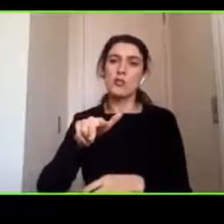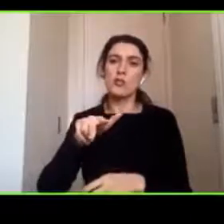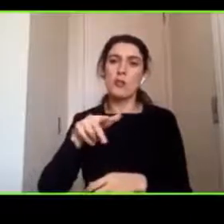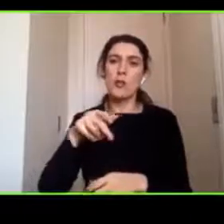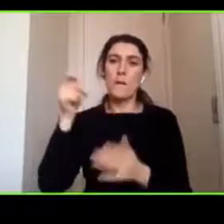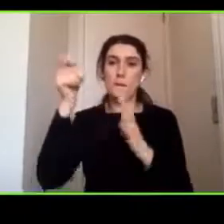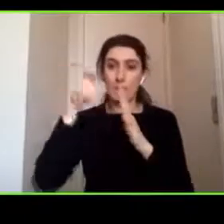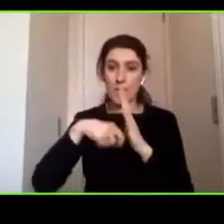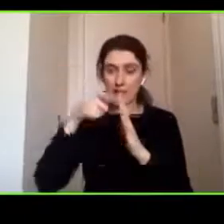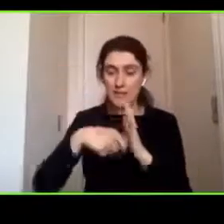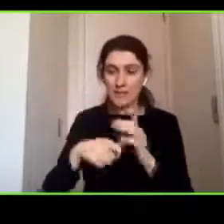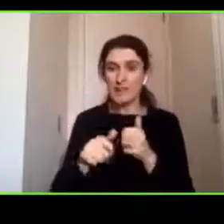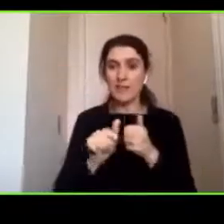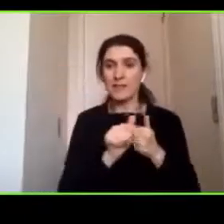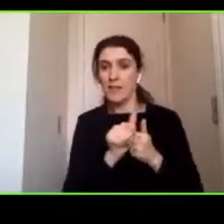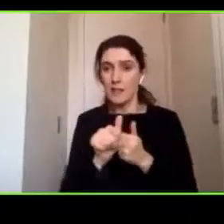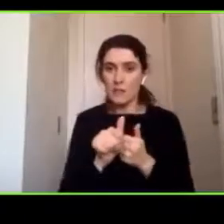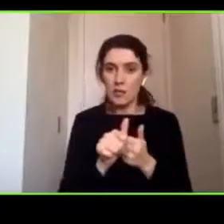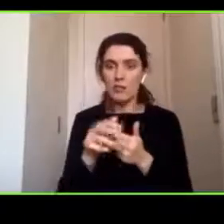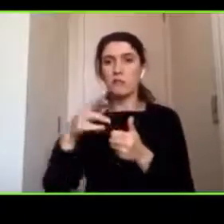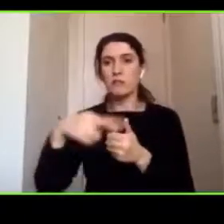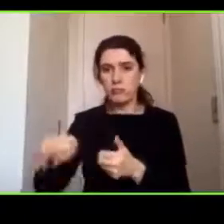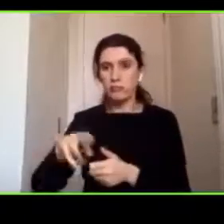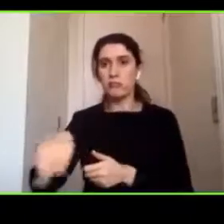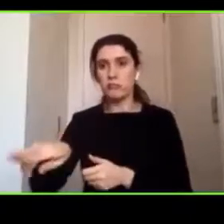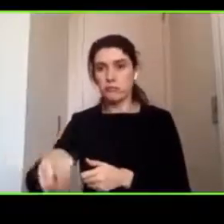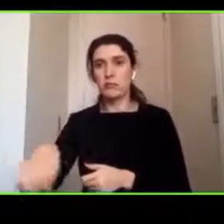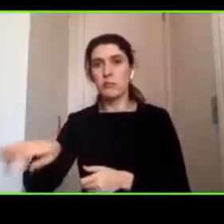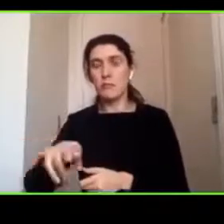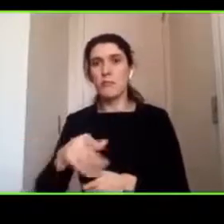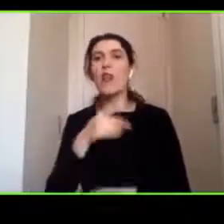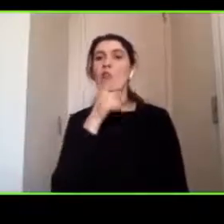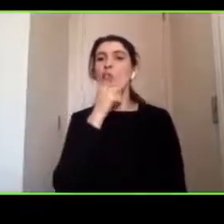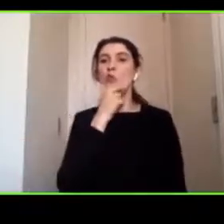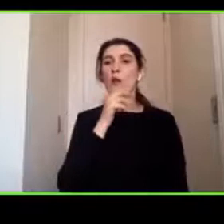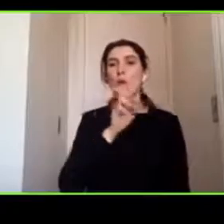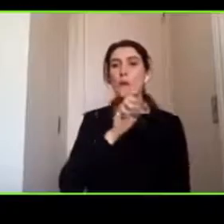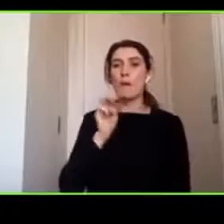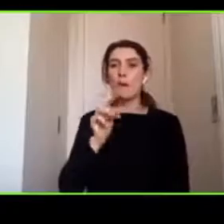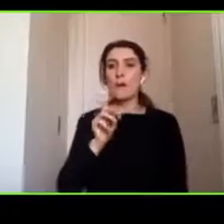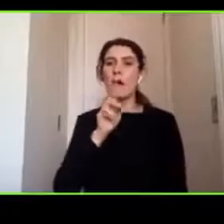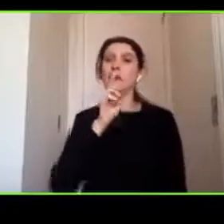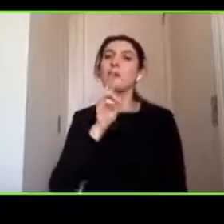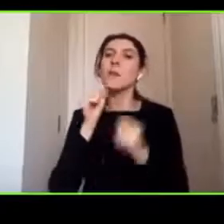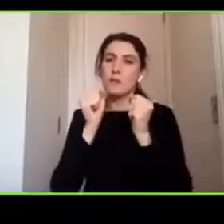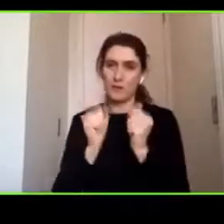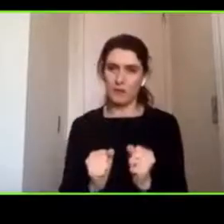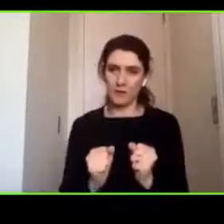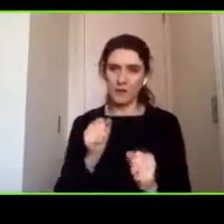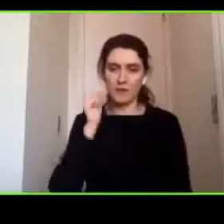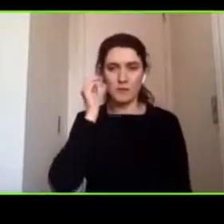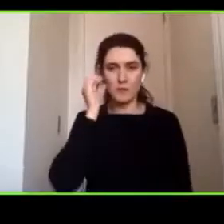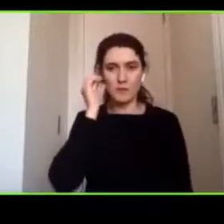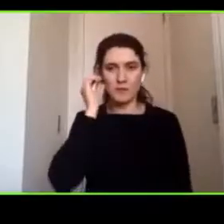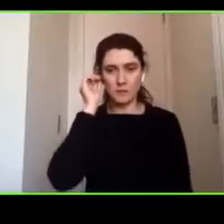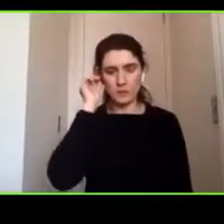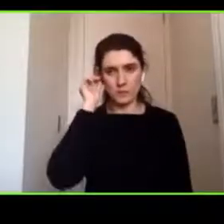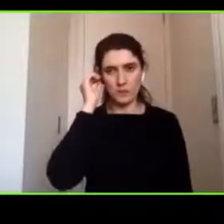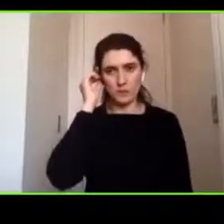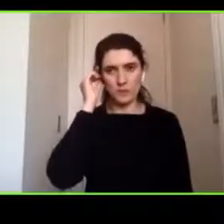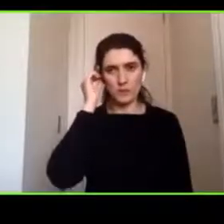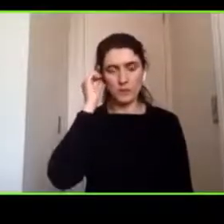seguimiento para poder resolver las dudas de los papás entonces nosotros